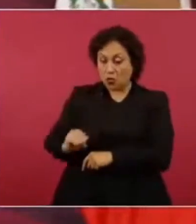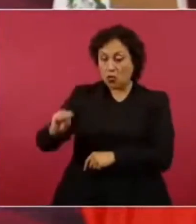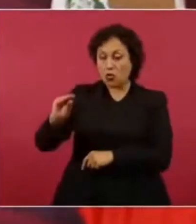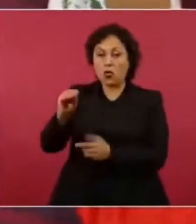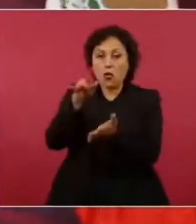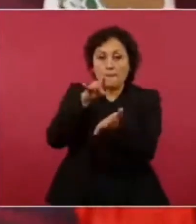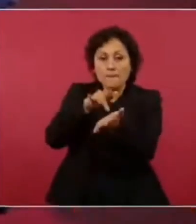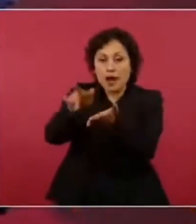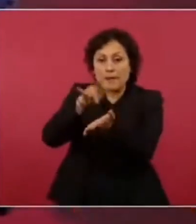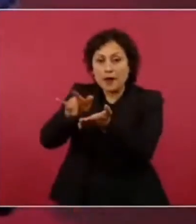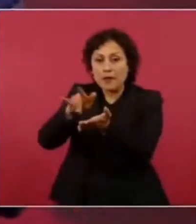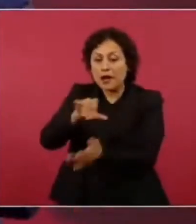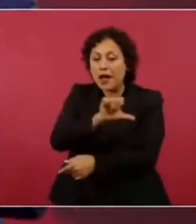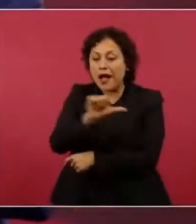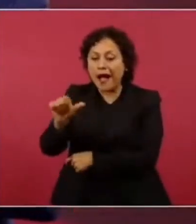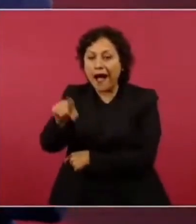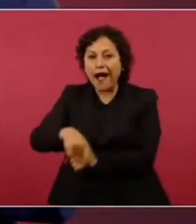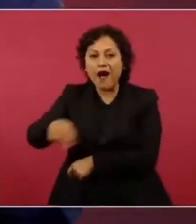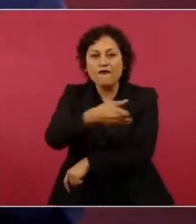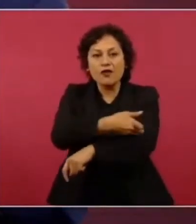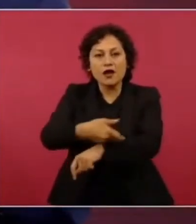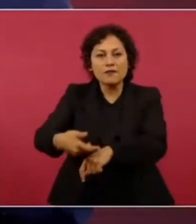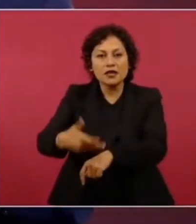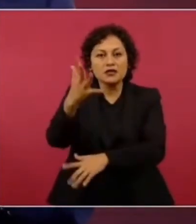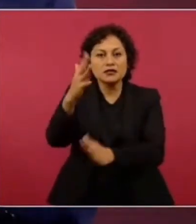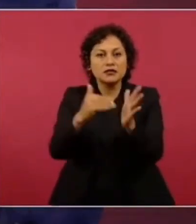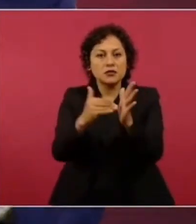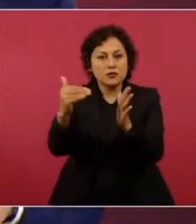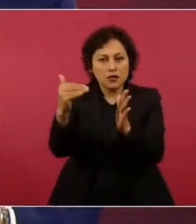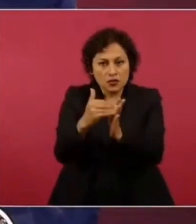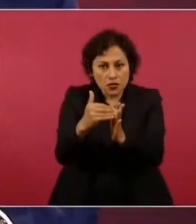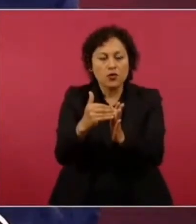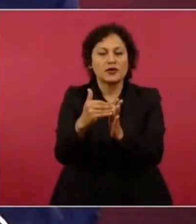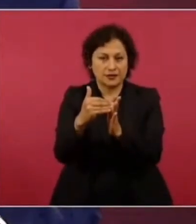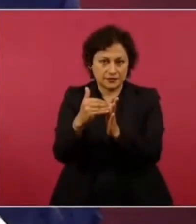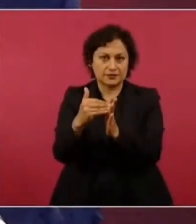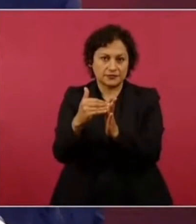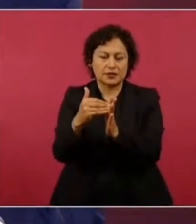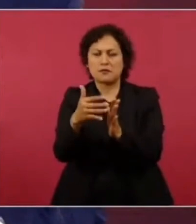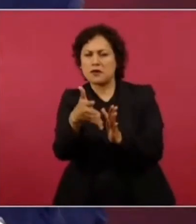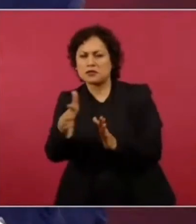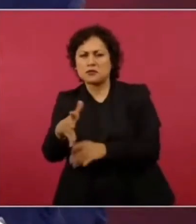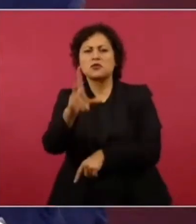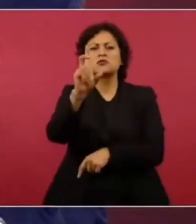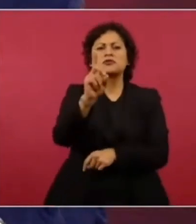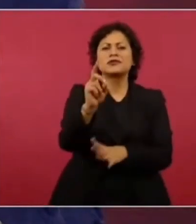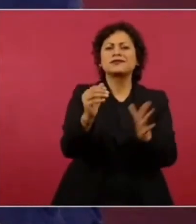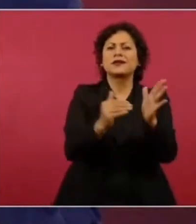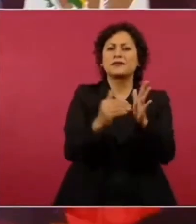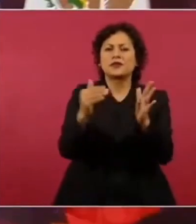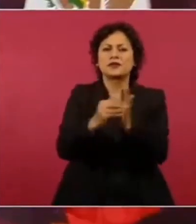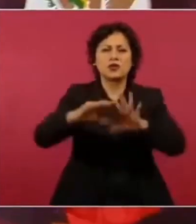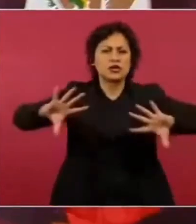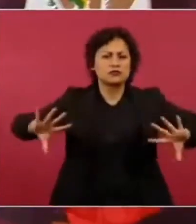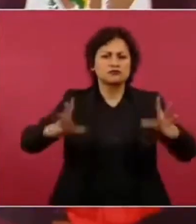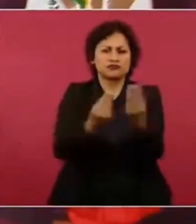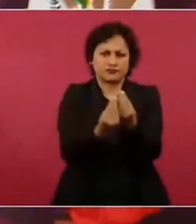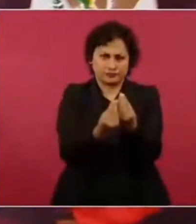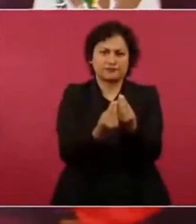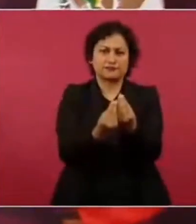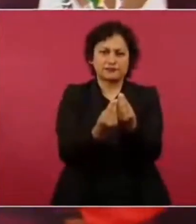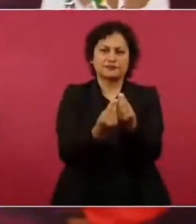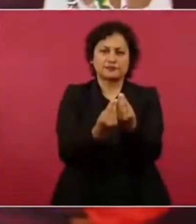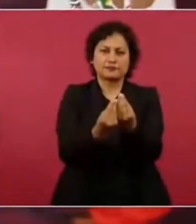una pequeña porción son 30 millones y quedan